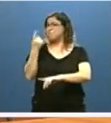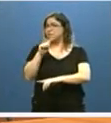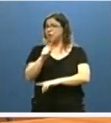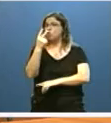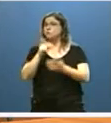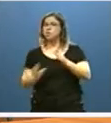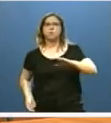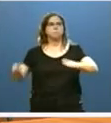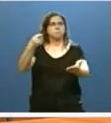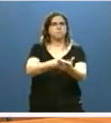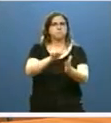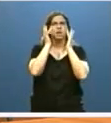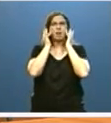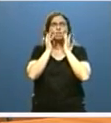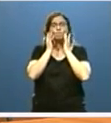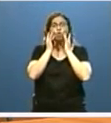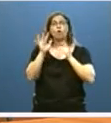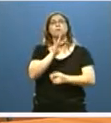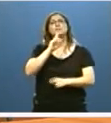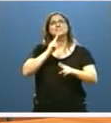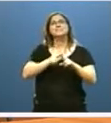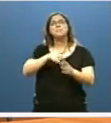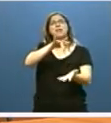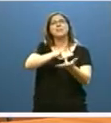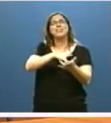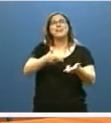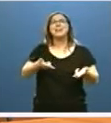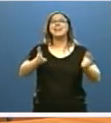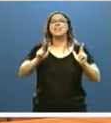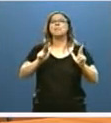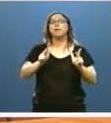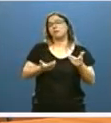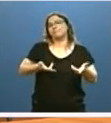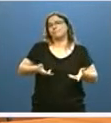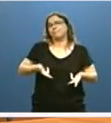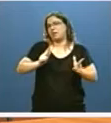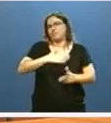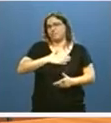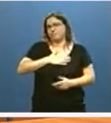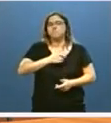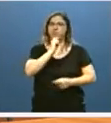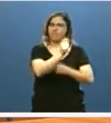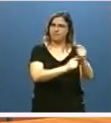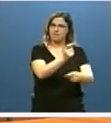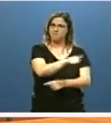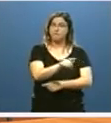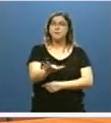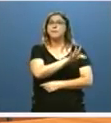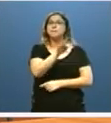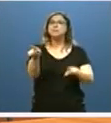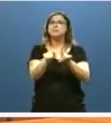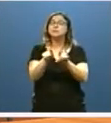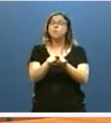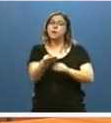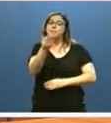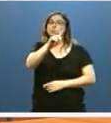2012, así como la totalidad de los llamados días de libre disposición. A ello se suma el incremento del 1% de las